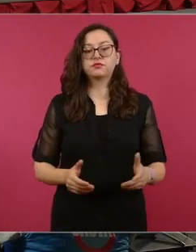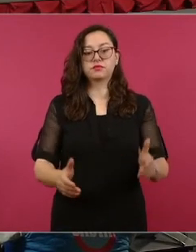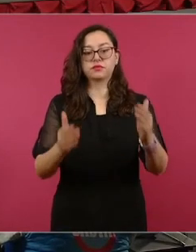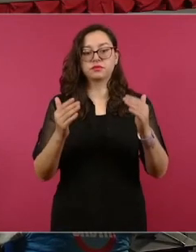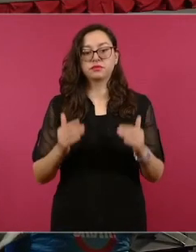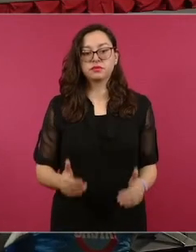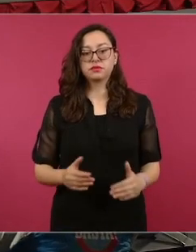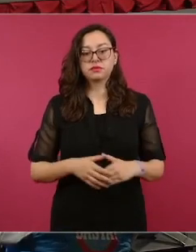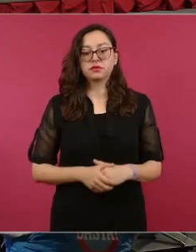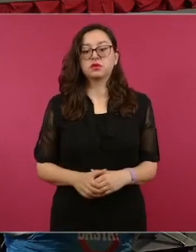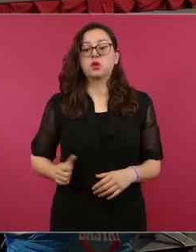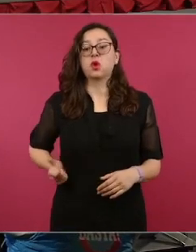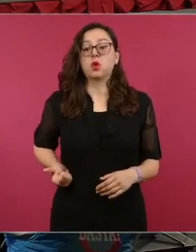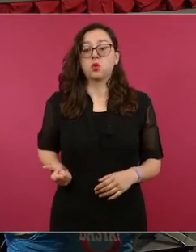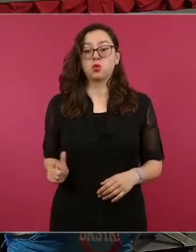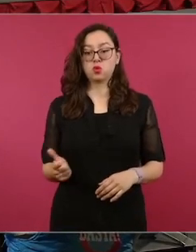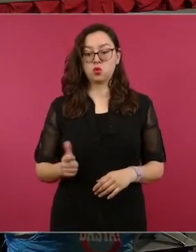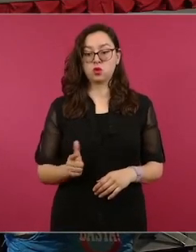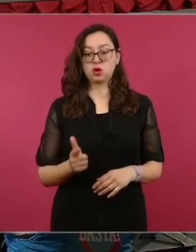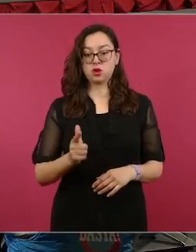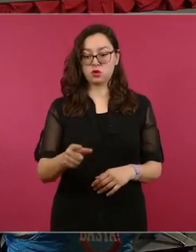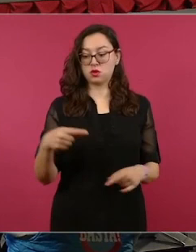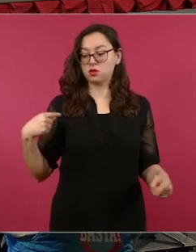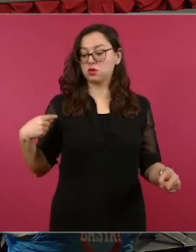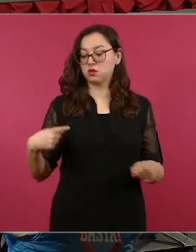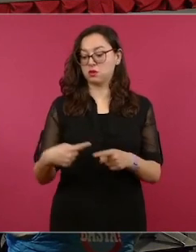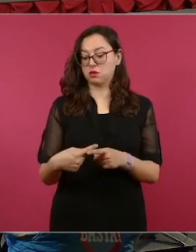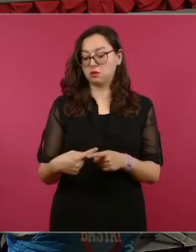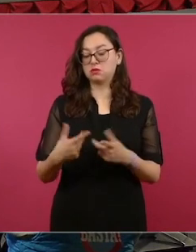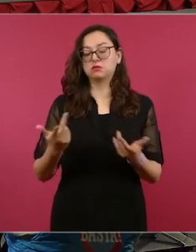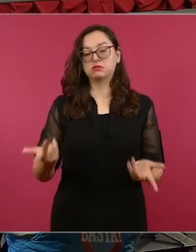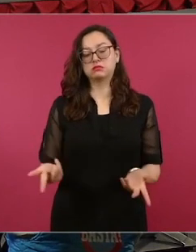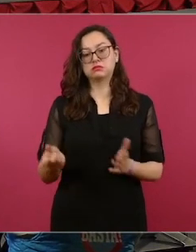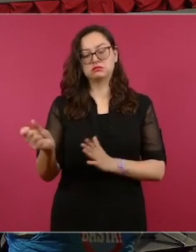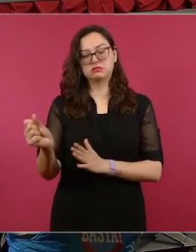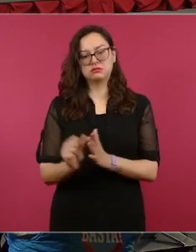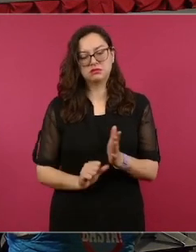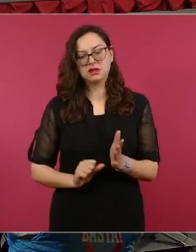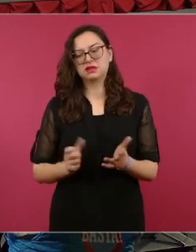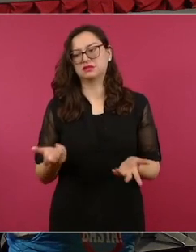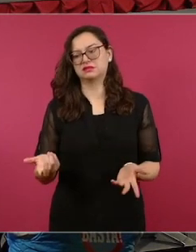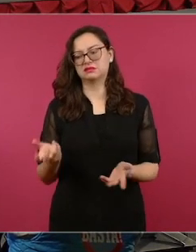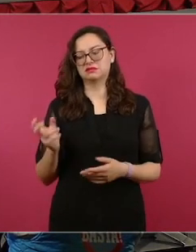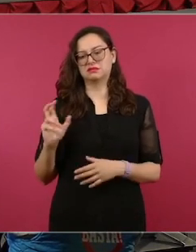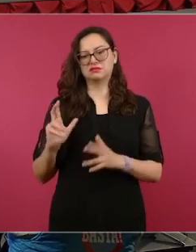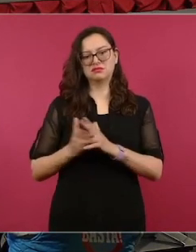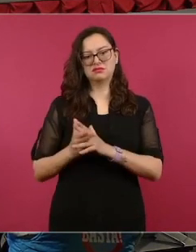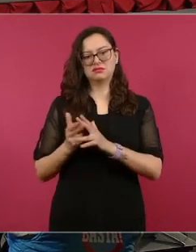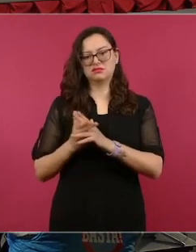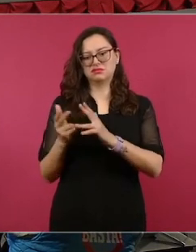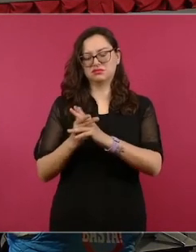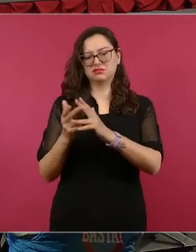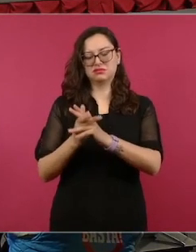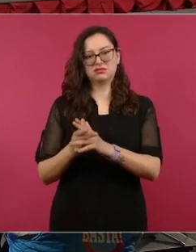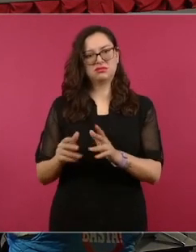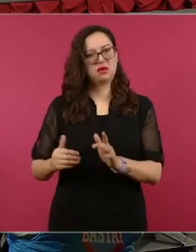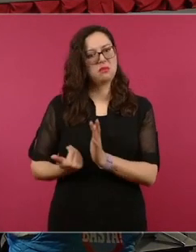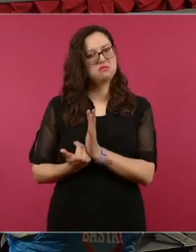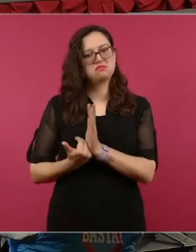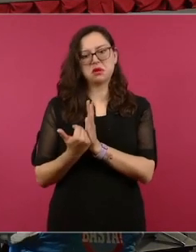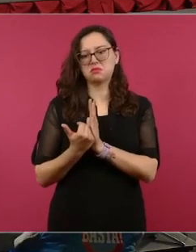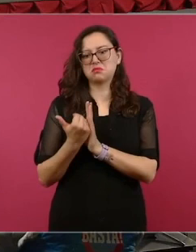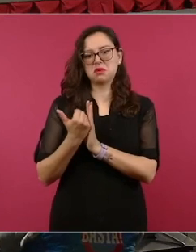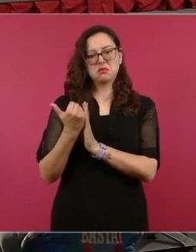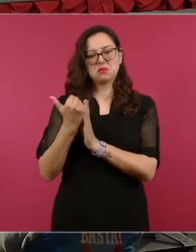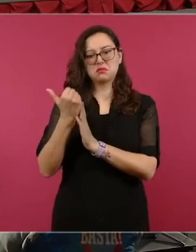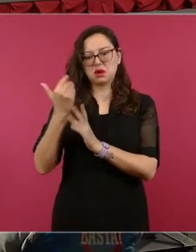Guanajuato, en este mes de marzo hubo 30 homicidios más que en febrero. Adelante. En el Estado de México,